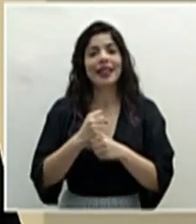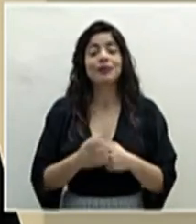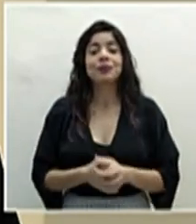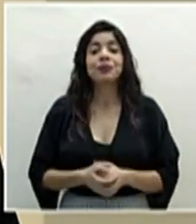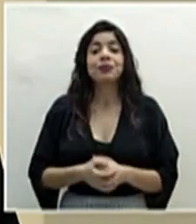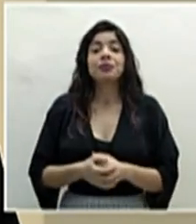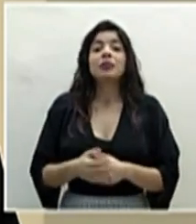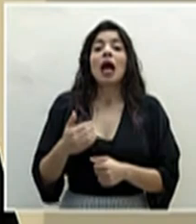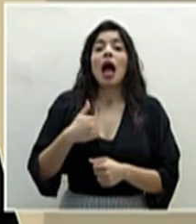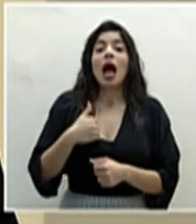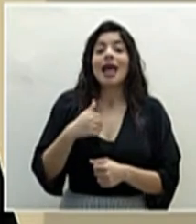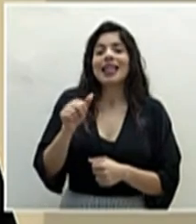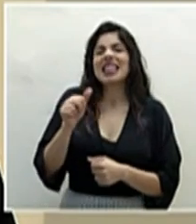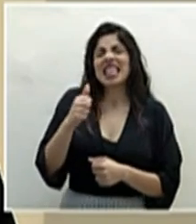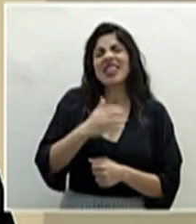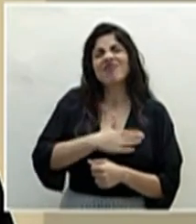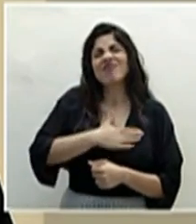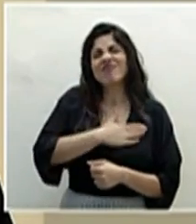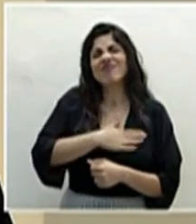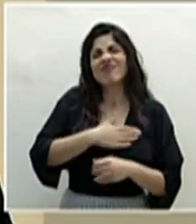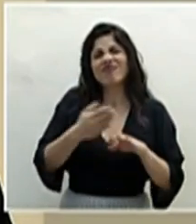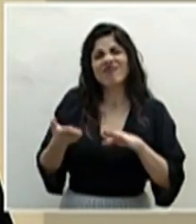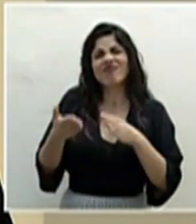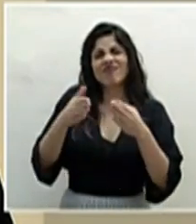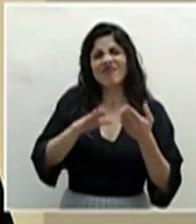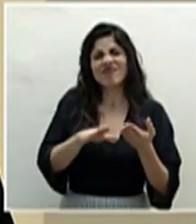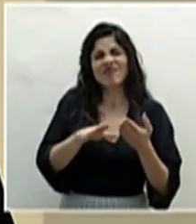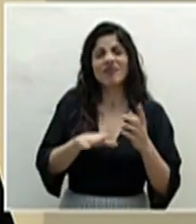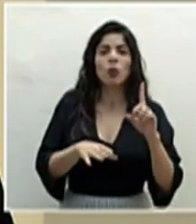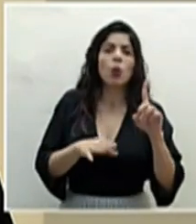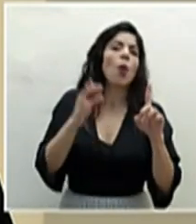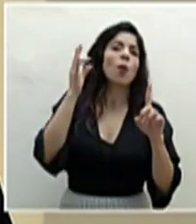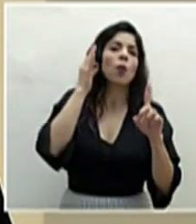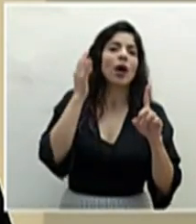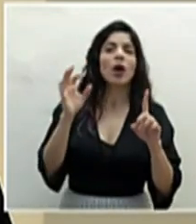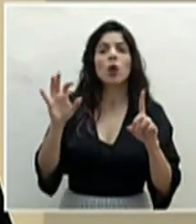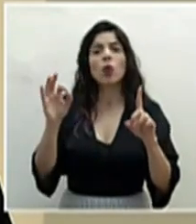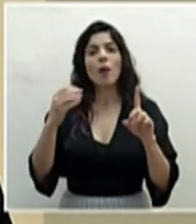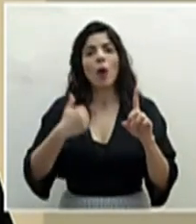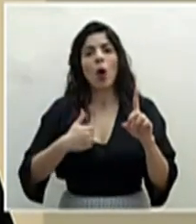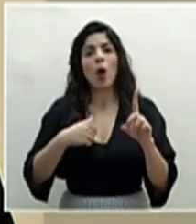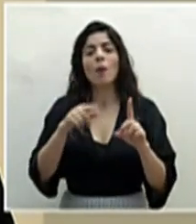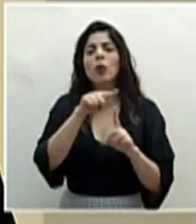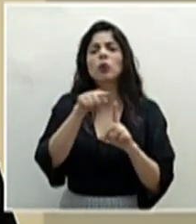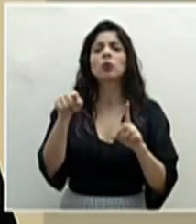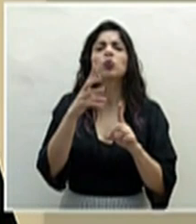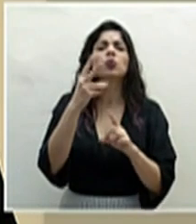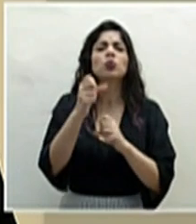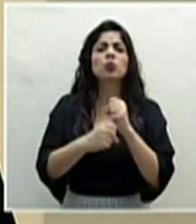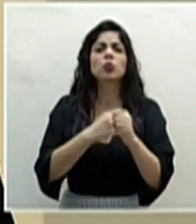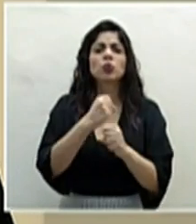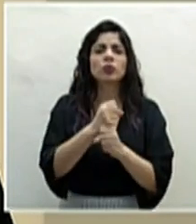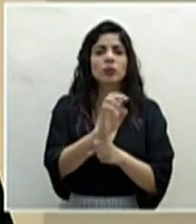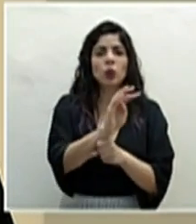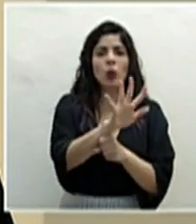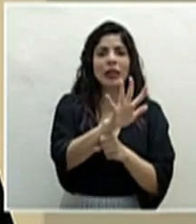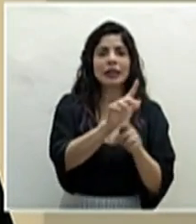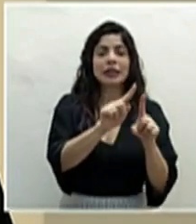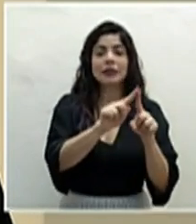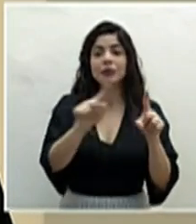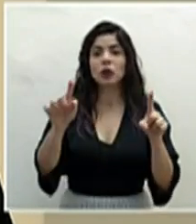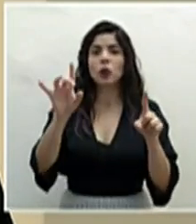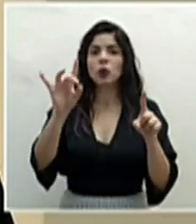Se registran 10 lamentables fallecimientos, una mujer y 9 hombres, con un rango de edad de 45 a